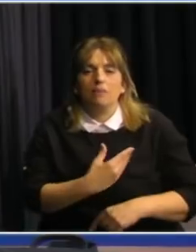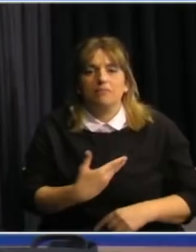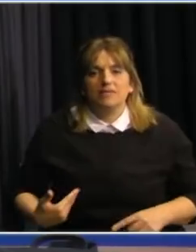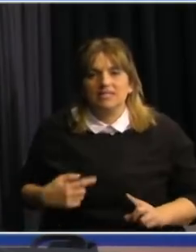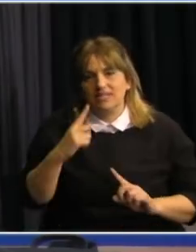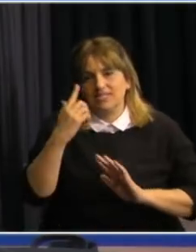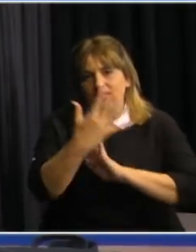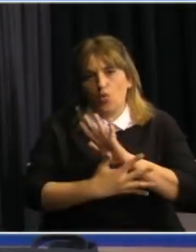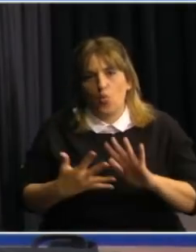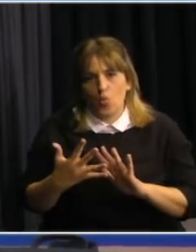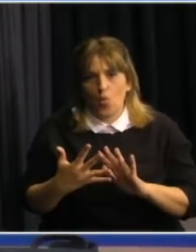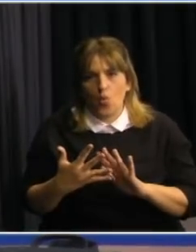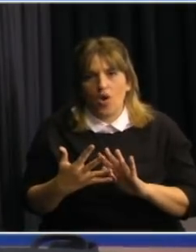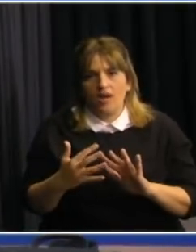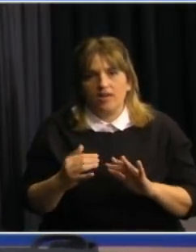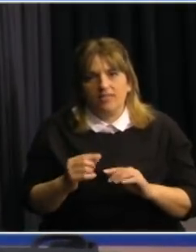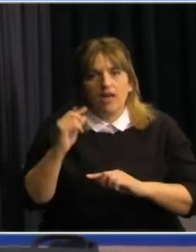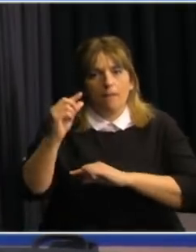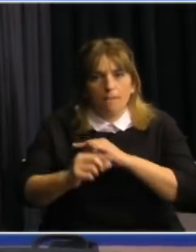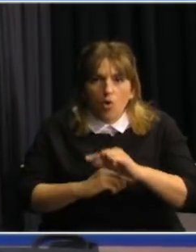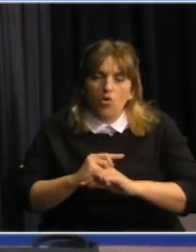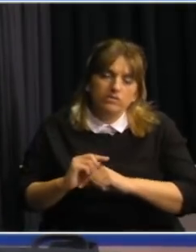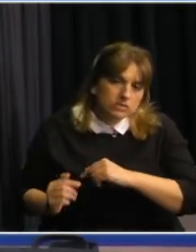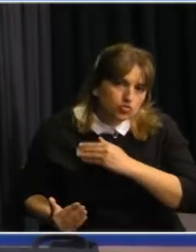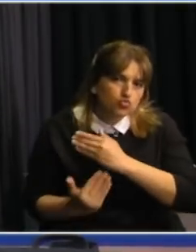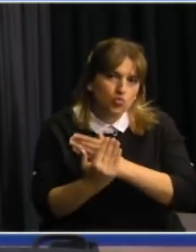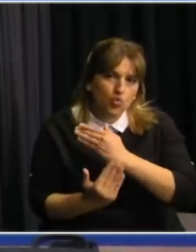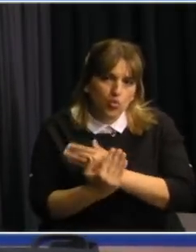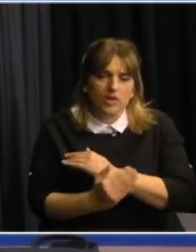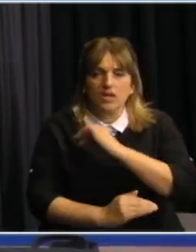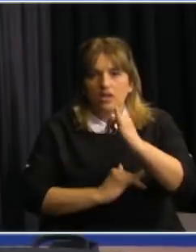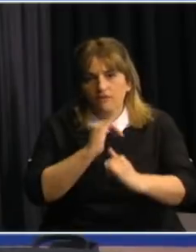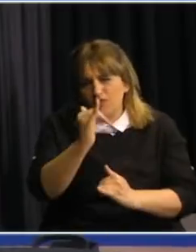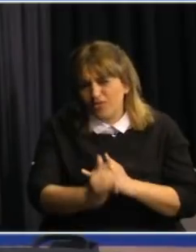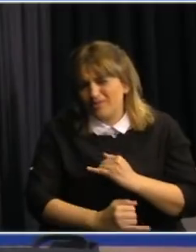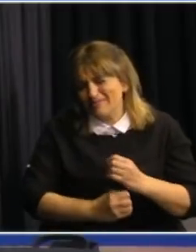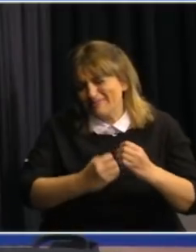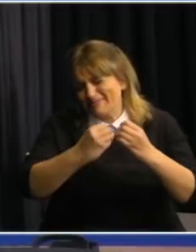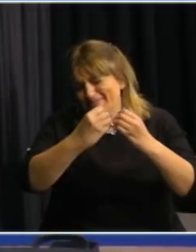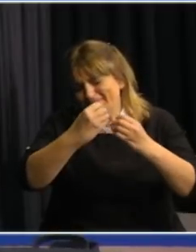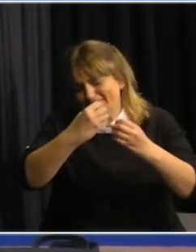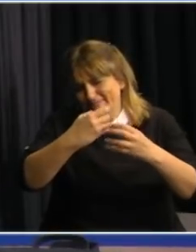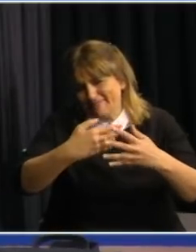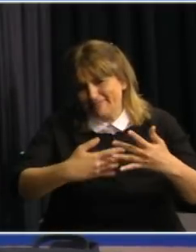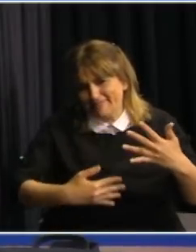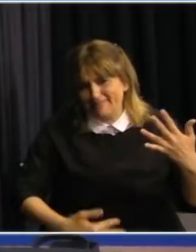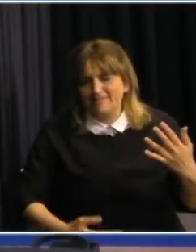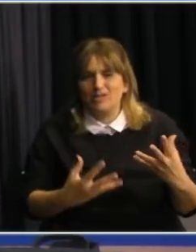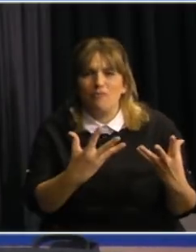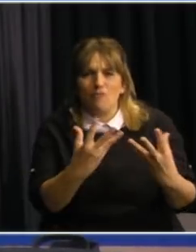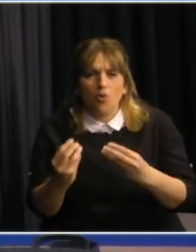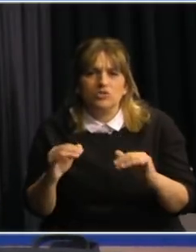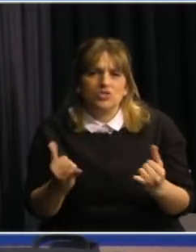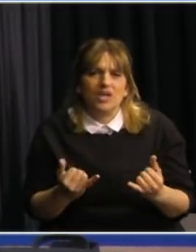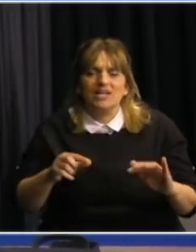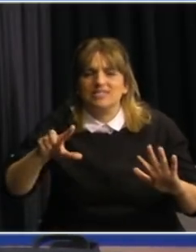van a estar progresivamente colocados todos los informes que son decenas que hemos elaborado a lo largo de estos ya